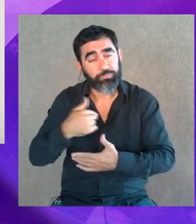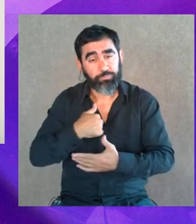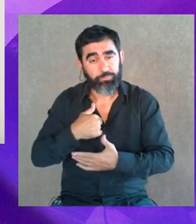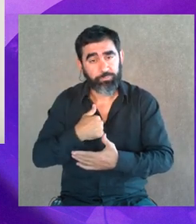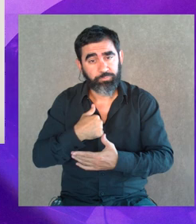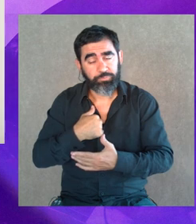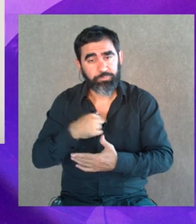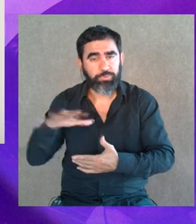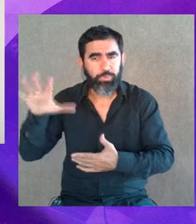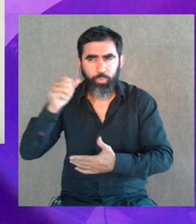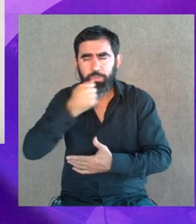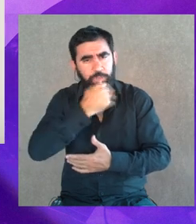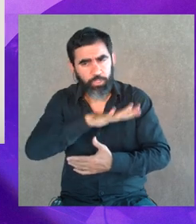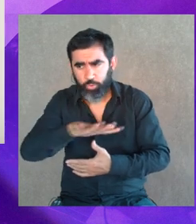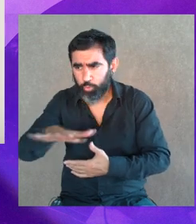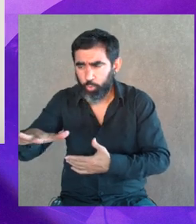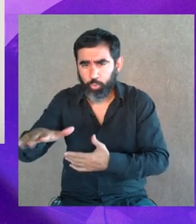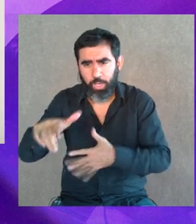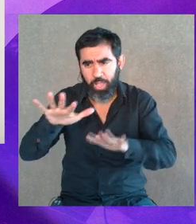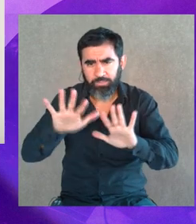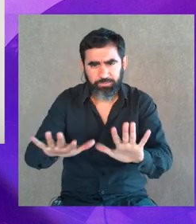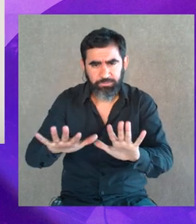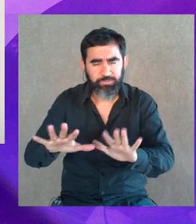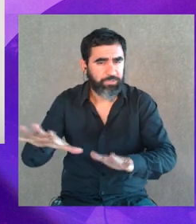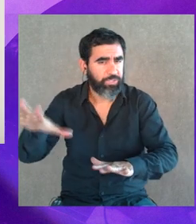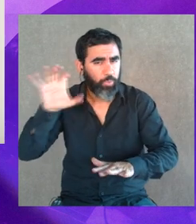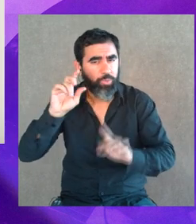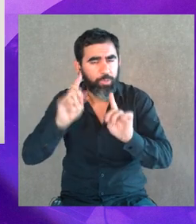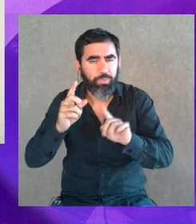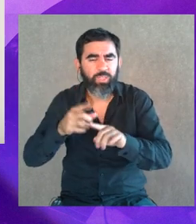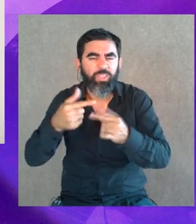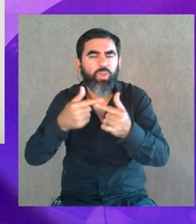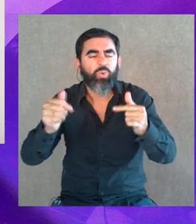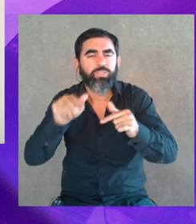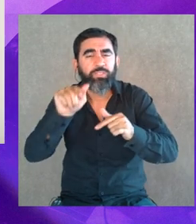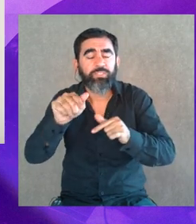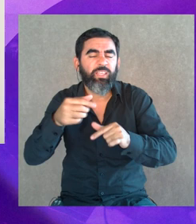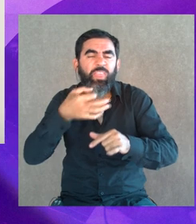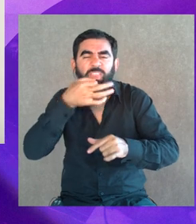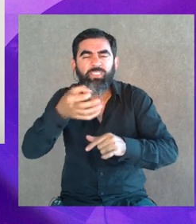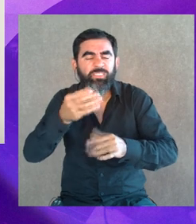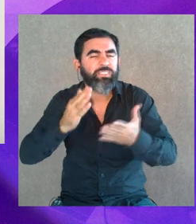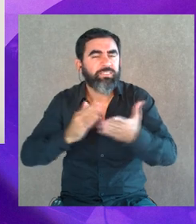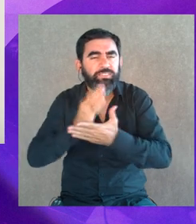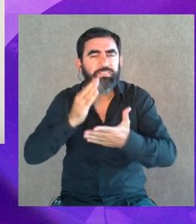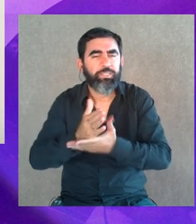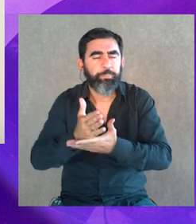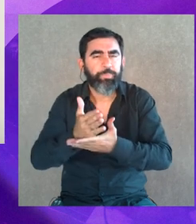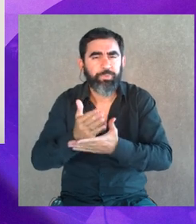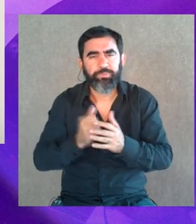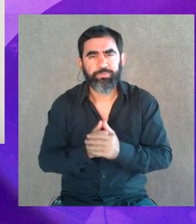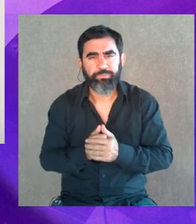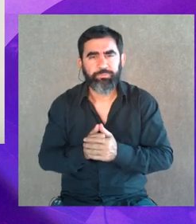haber escuchado historias así y el escuchar esa cosa atrás que siempre se dice, ¿no? Que